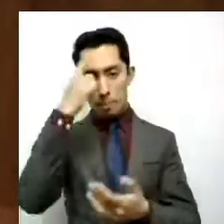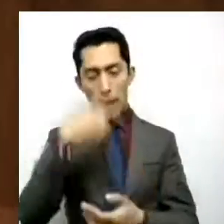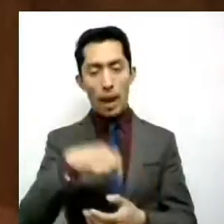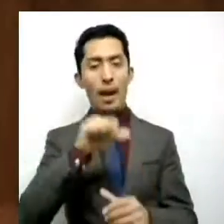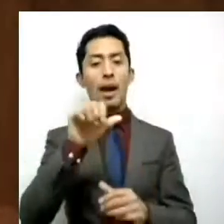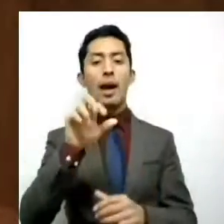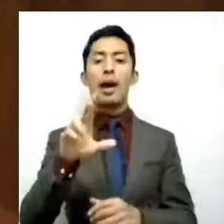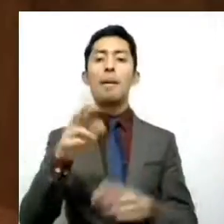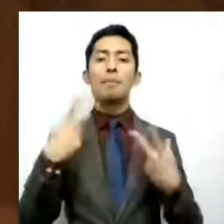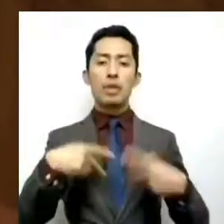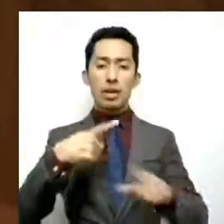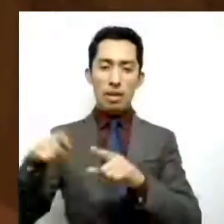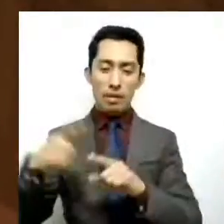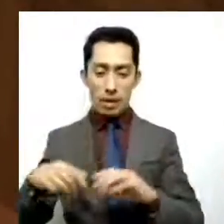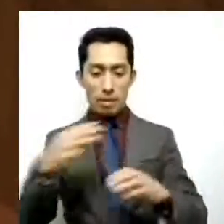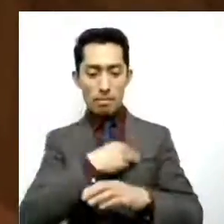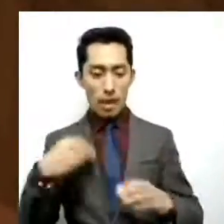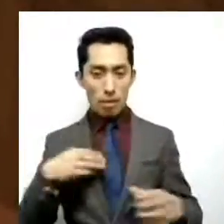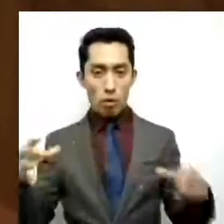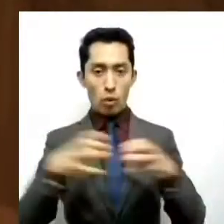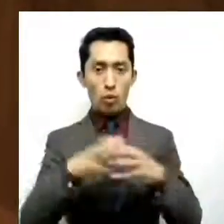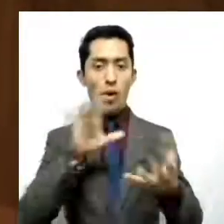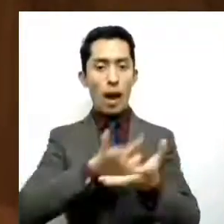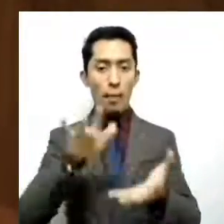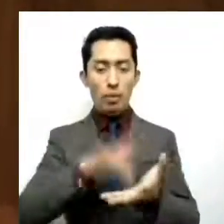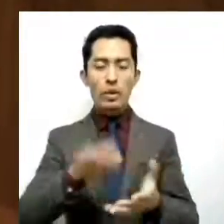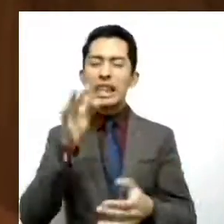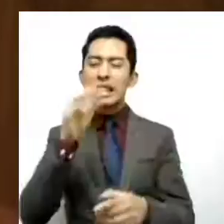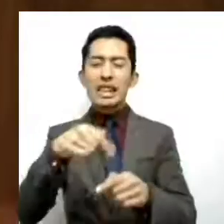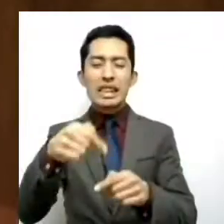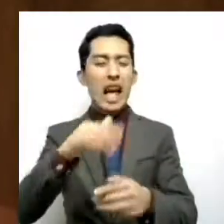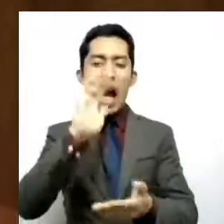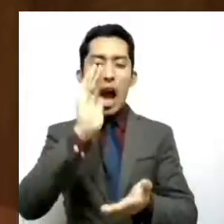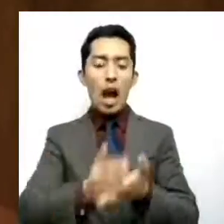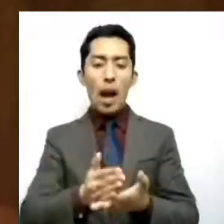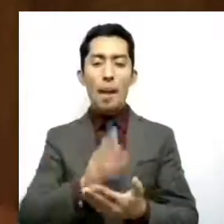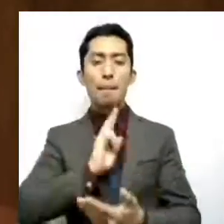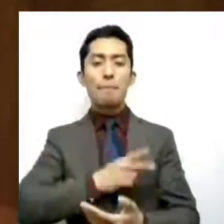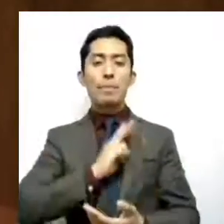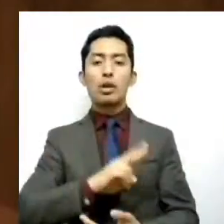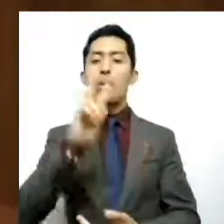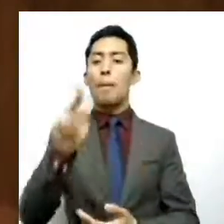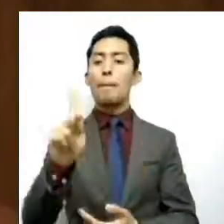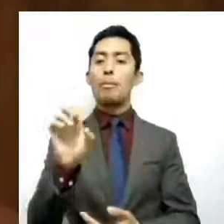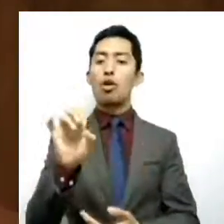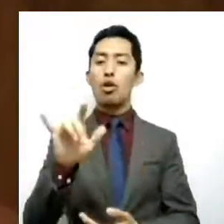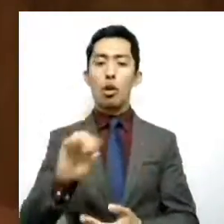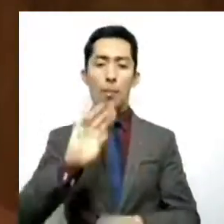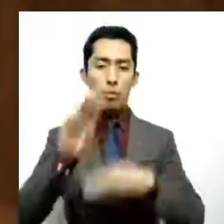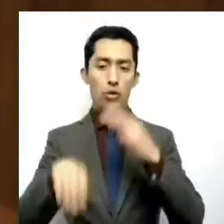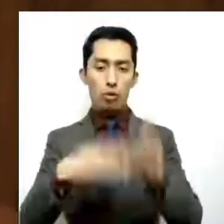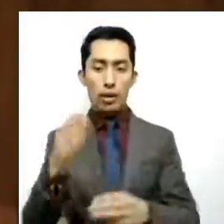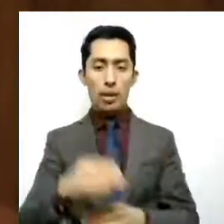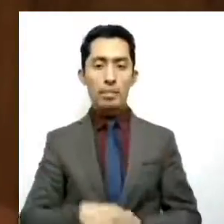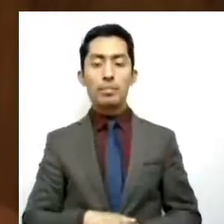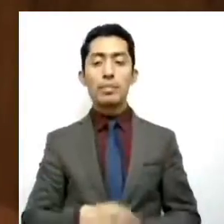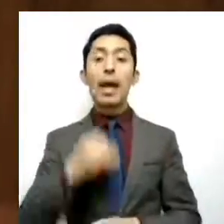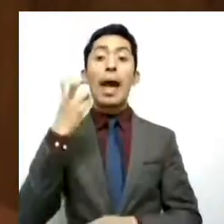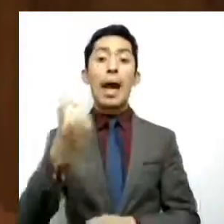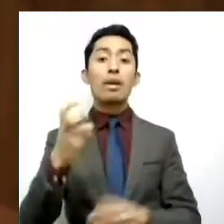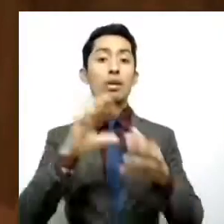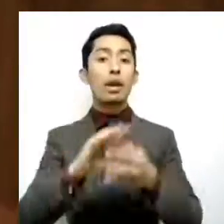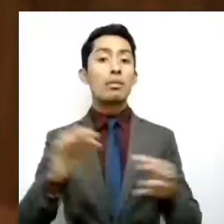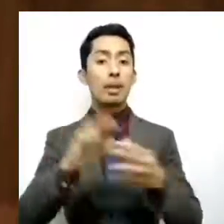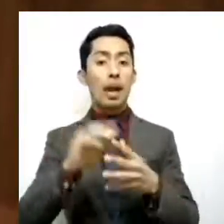aliados estén a punto de erradicar el virus de la polio en el mundo. Por lo expuesto y fundado,